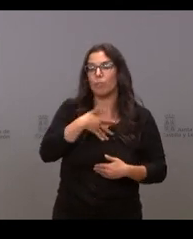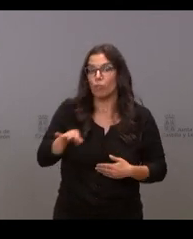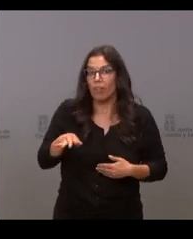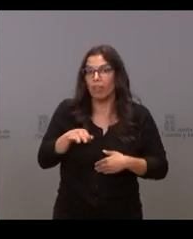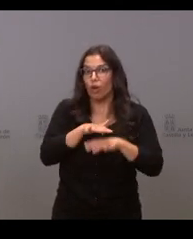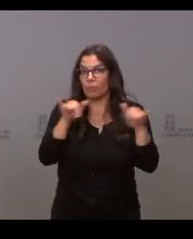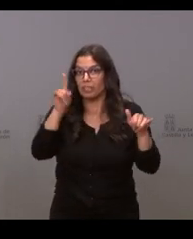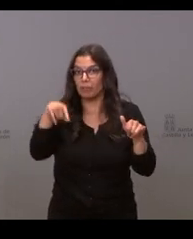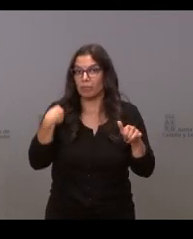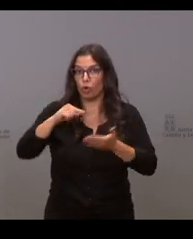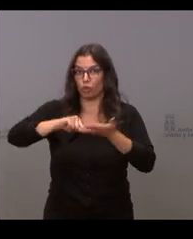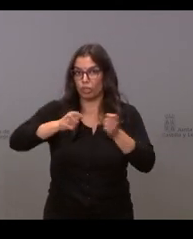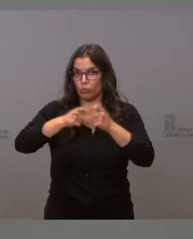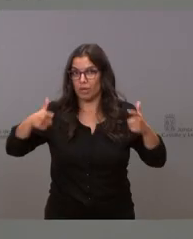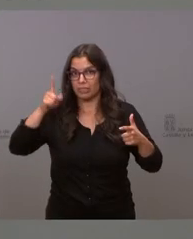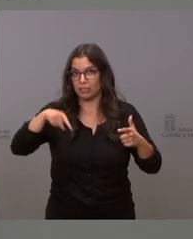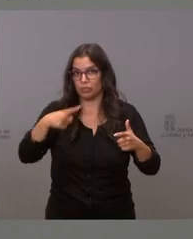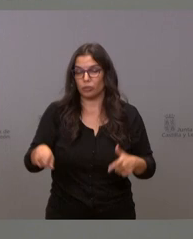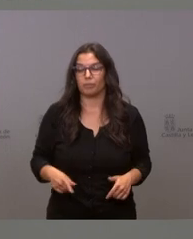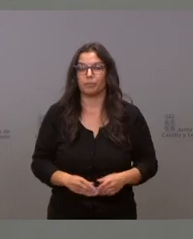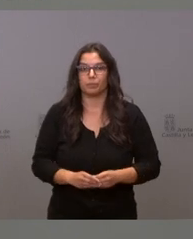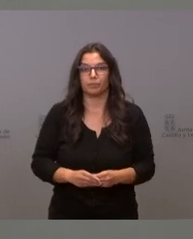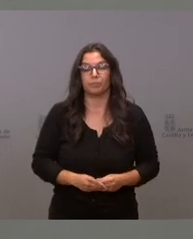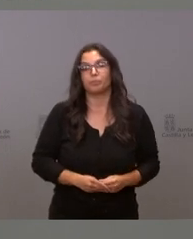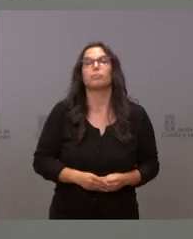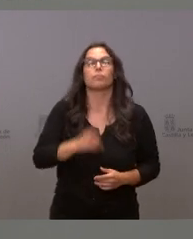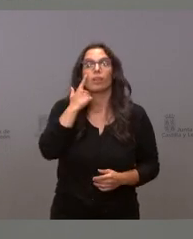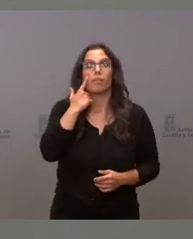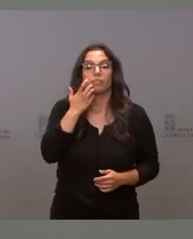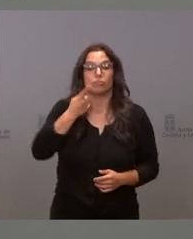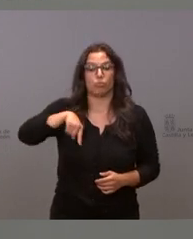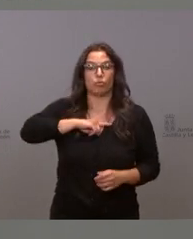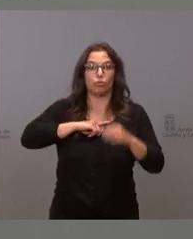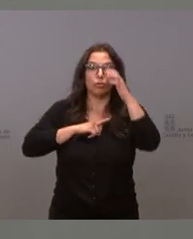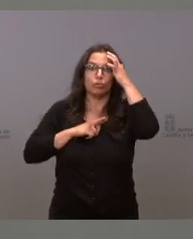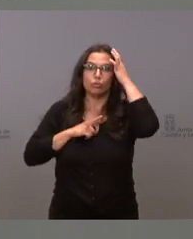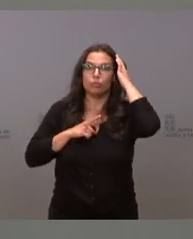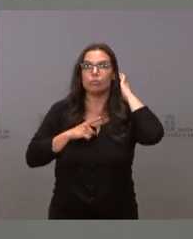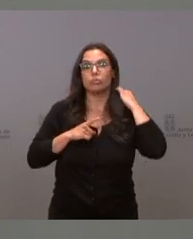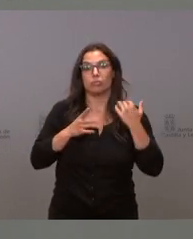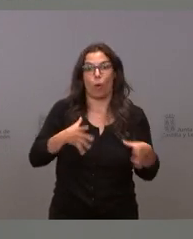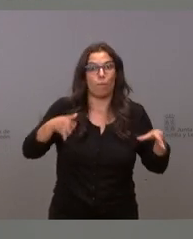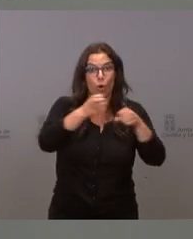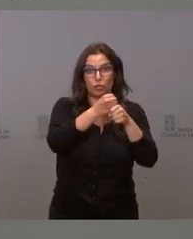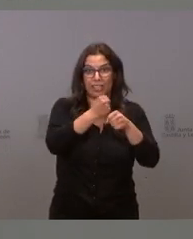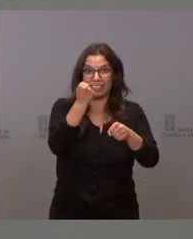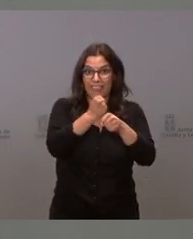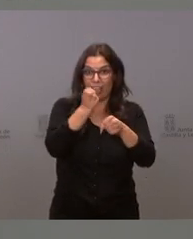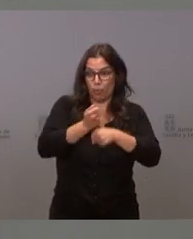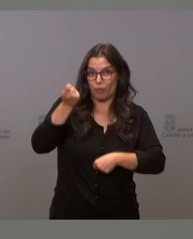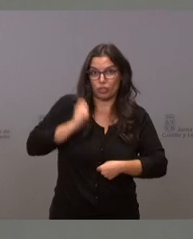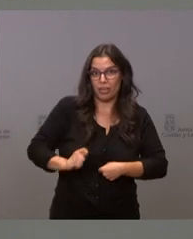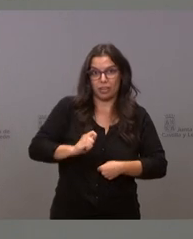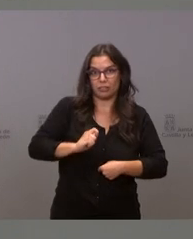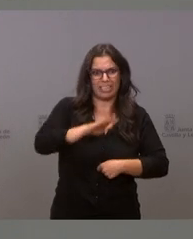de refuerzo de la plantilla muchas gracias Vamos a ver si nosotros hemos hecho hemos agotado todas las bolsas hemos agotado todas las